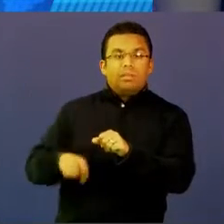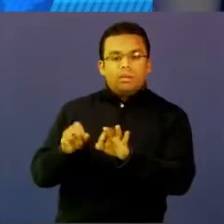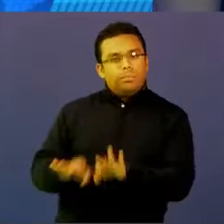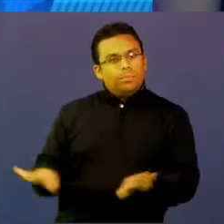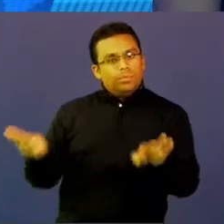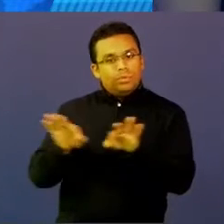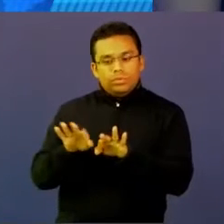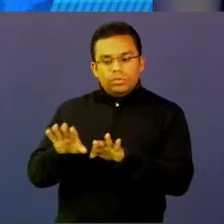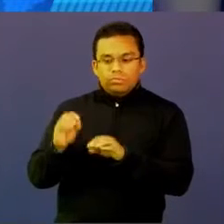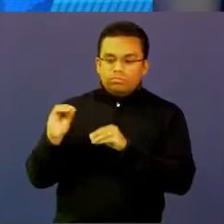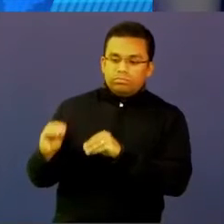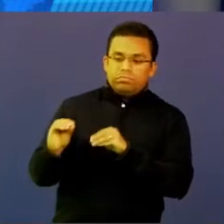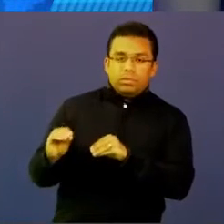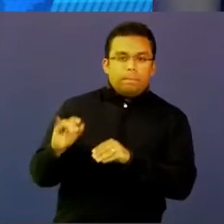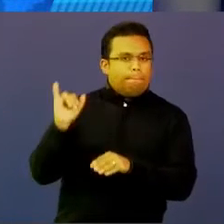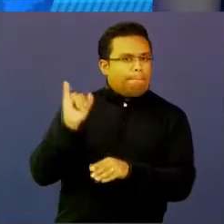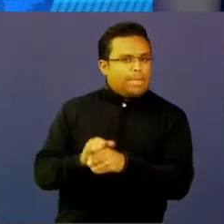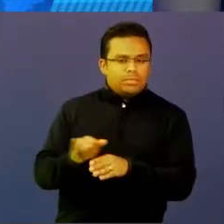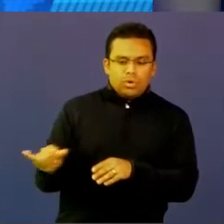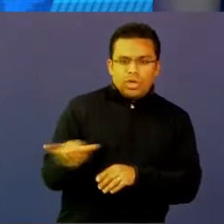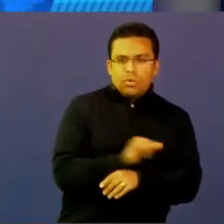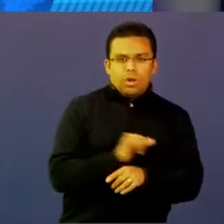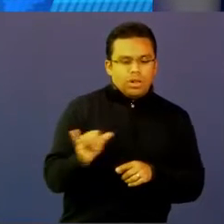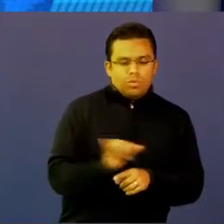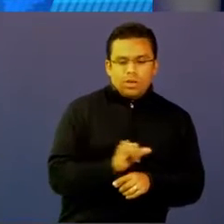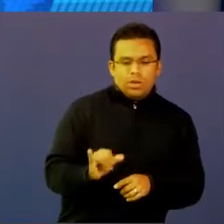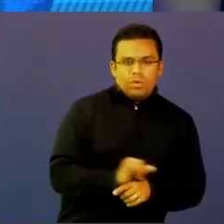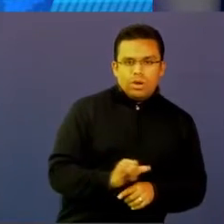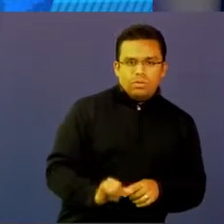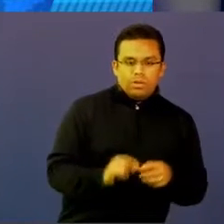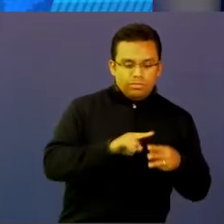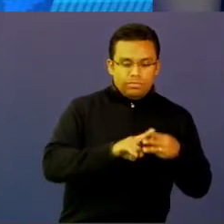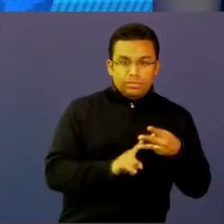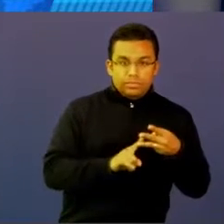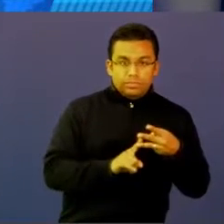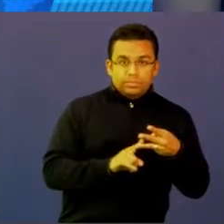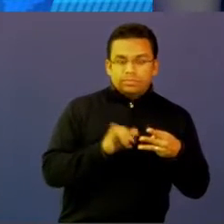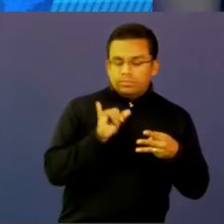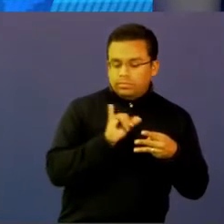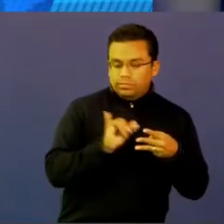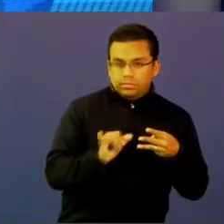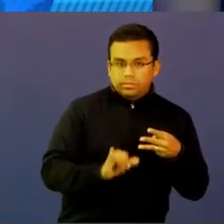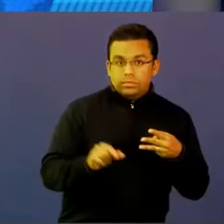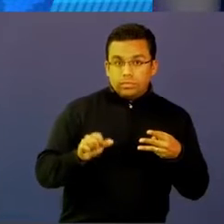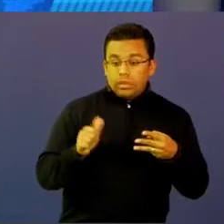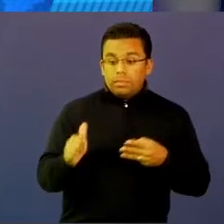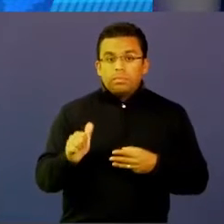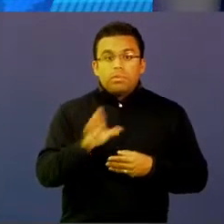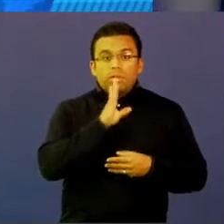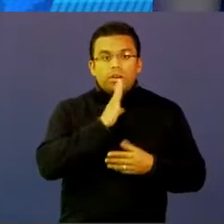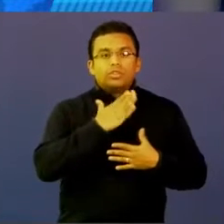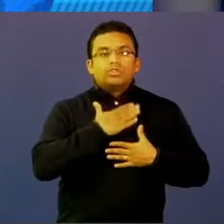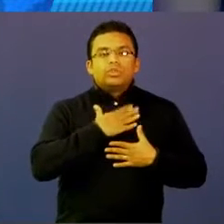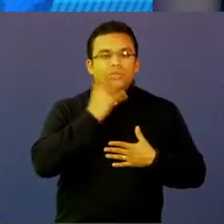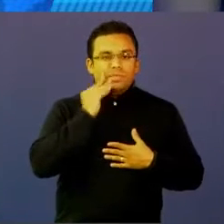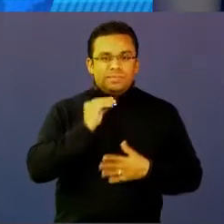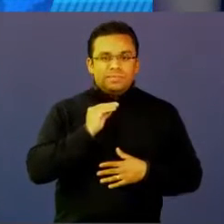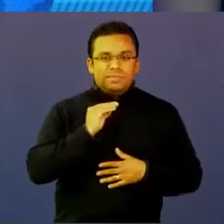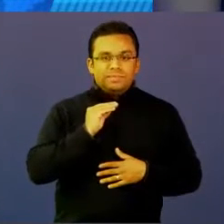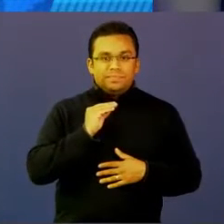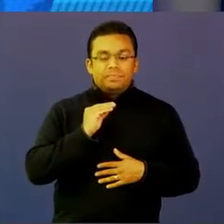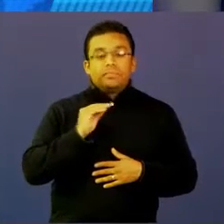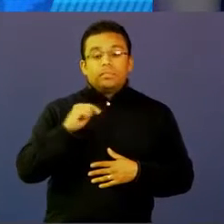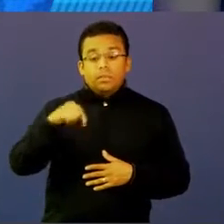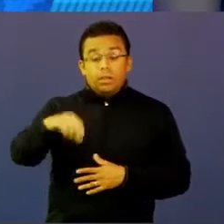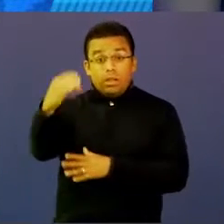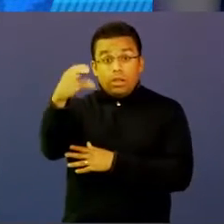usar los mismos medios y mediaciones y que viva los mismos procesos que va a vivir el que aprende. Colombia en